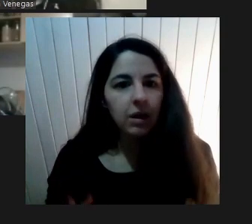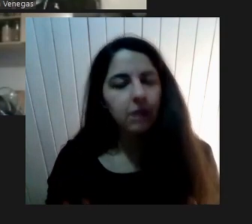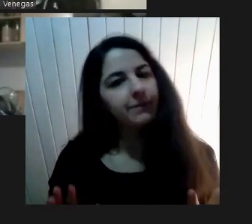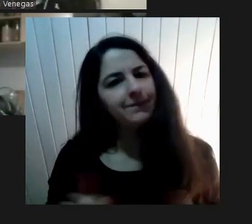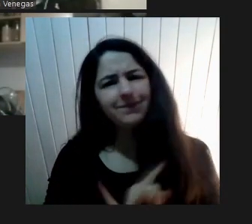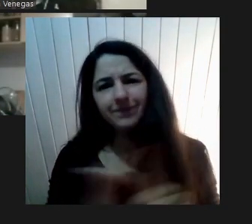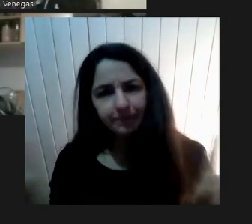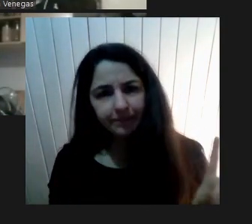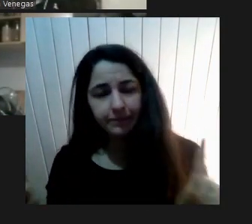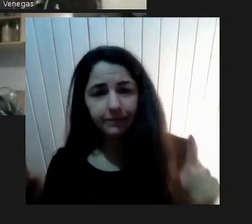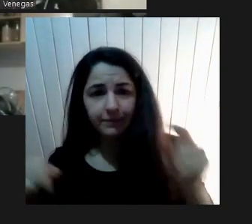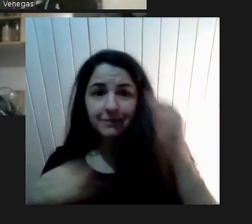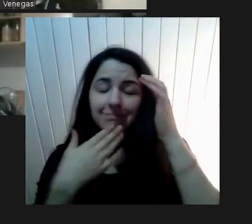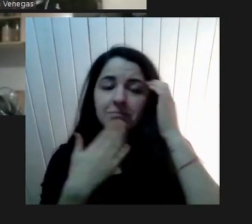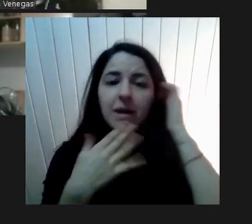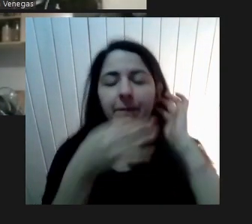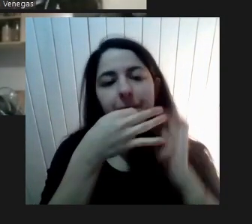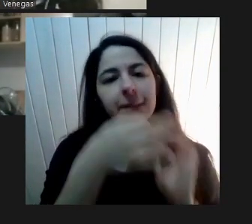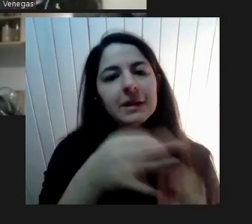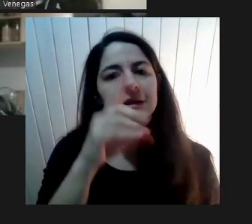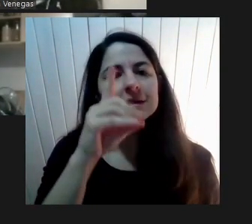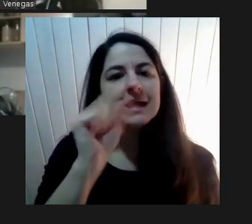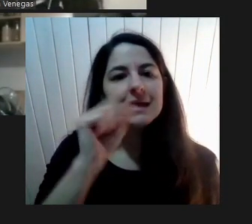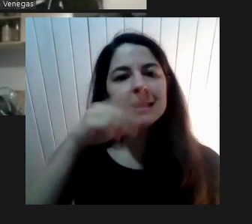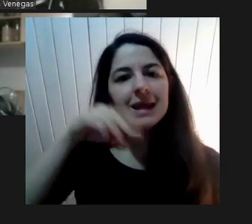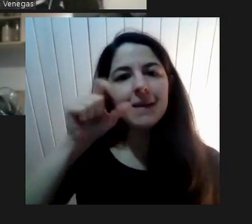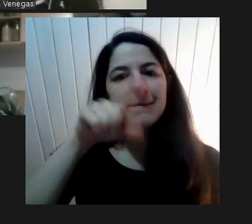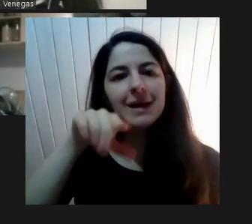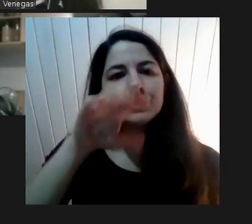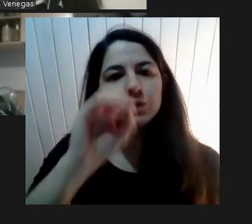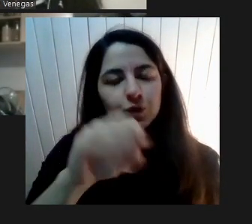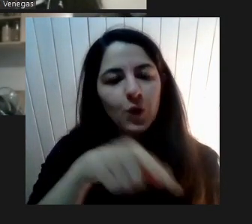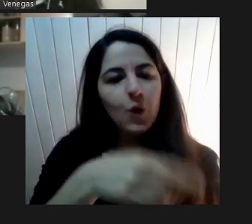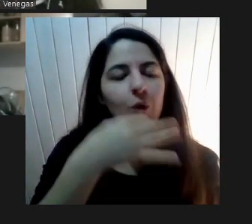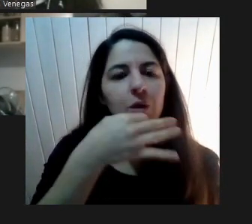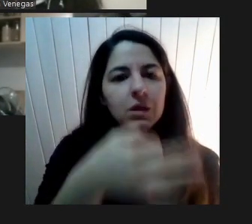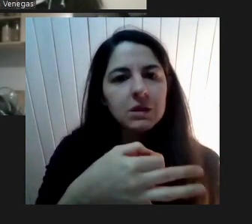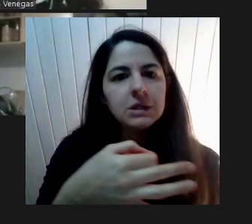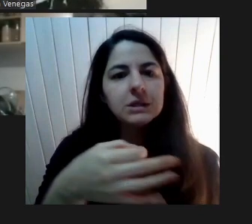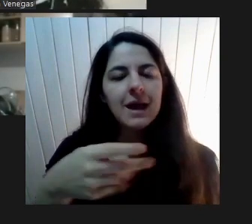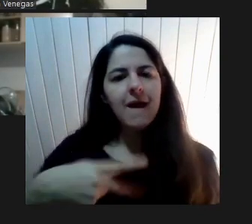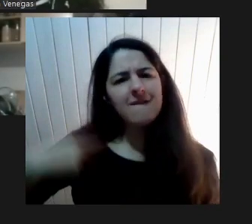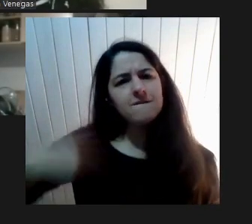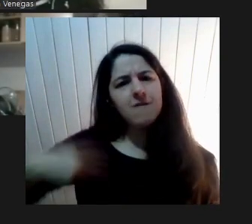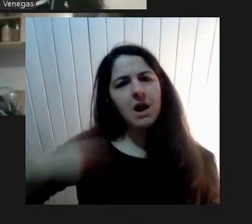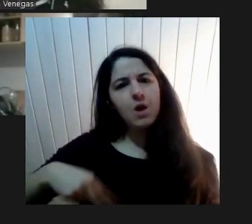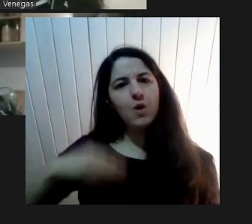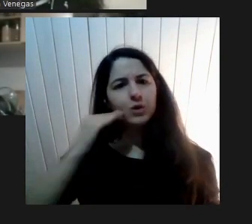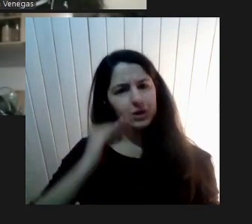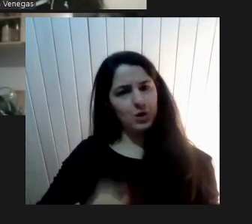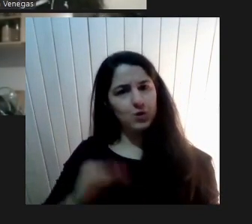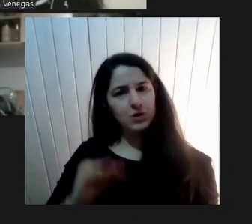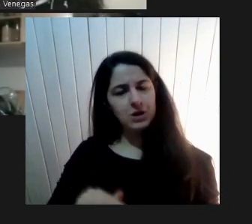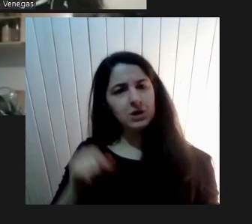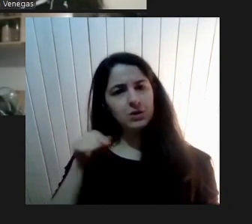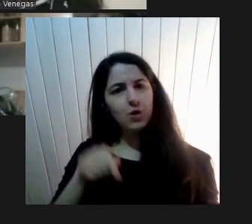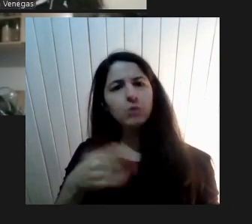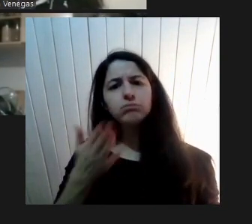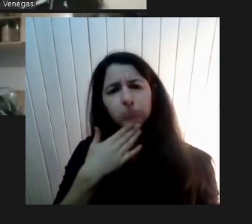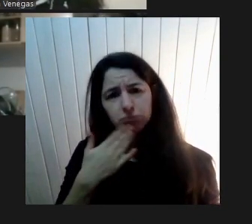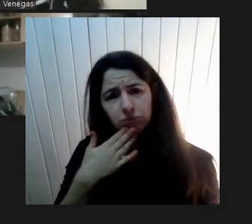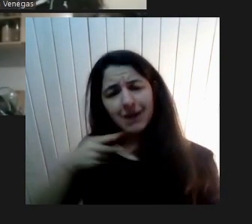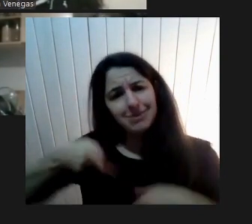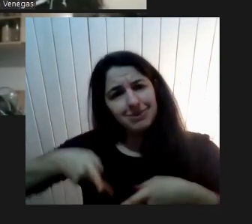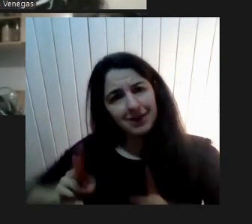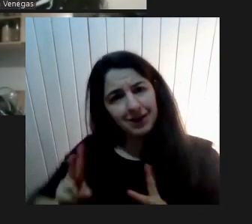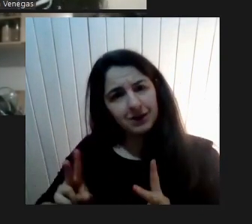Valor De La Infancia En Tantos Posibilitadores De Conocimiento En Tantos Sujetos De Derecho Finalmente De De hecho La Idea De